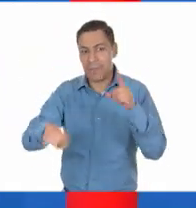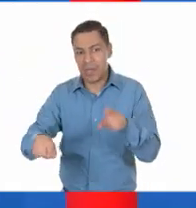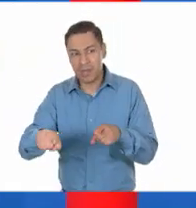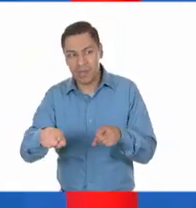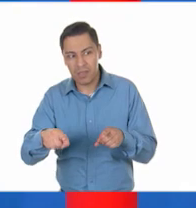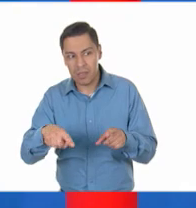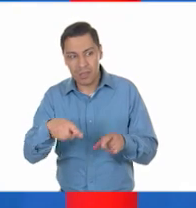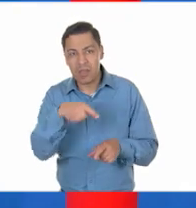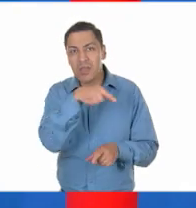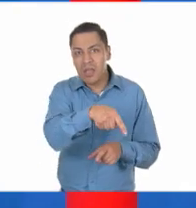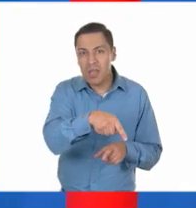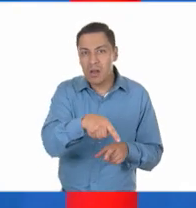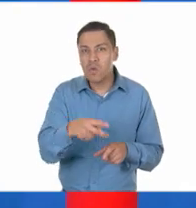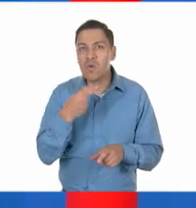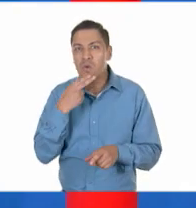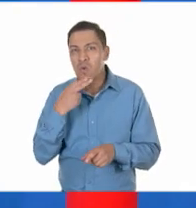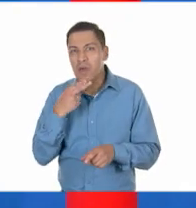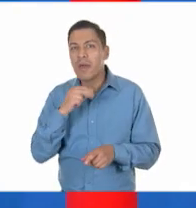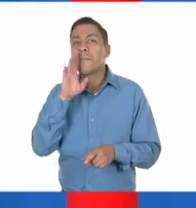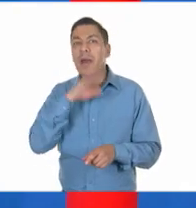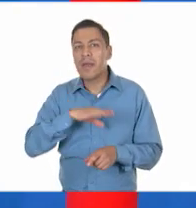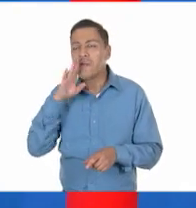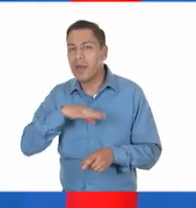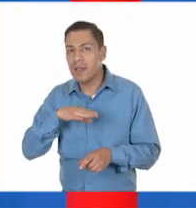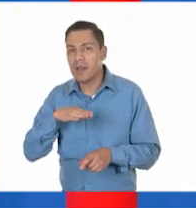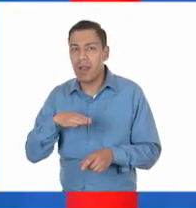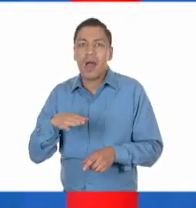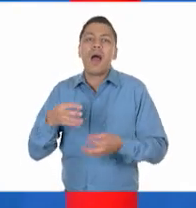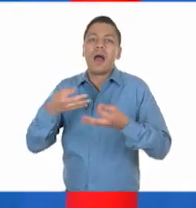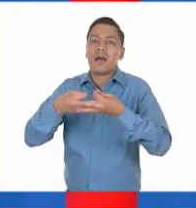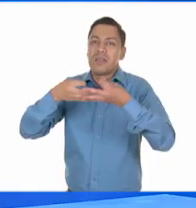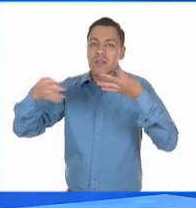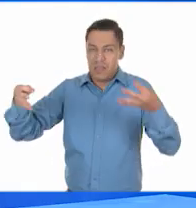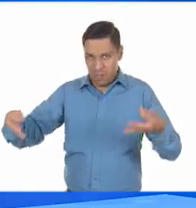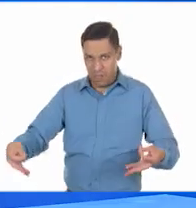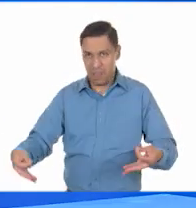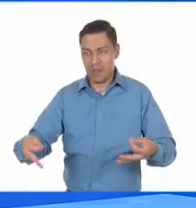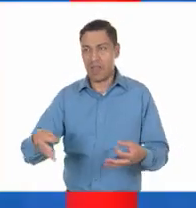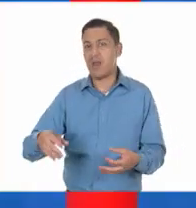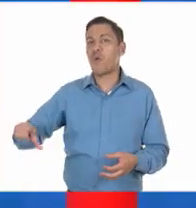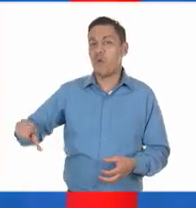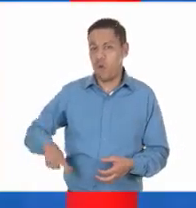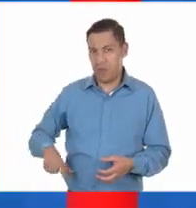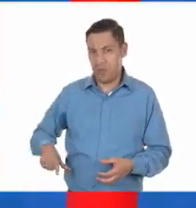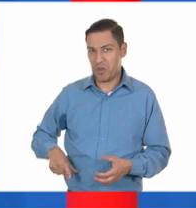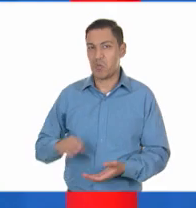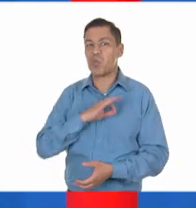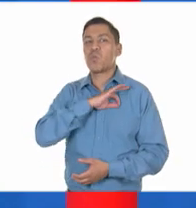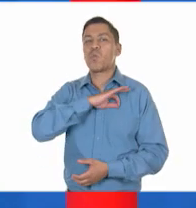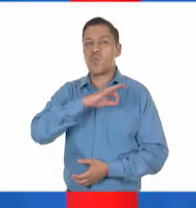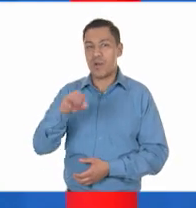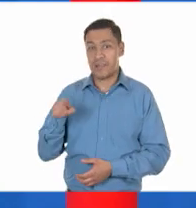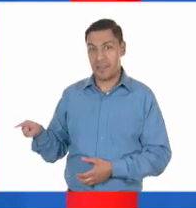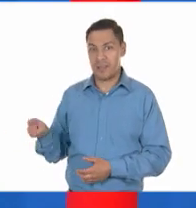apropiadamente y usarlas para el beneficio público. ¿Y saben qué más? ¿Qué? Se estableció la soberanía nacional sobre los